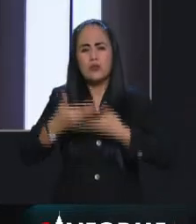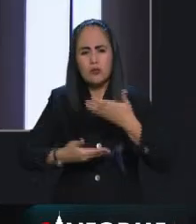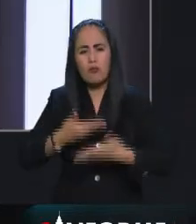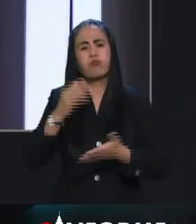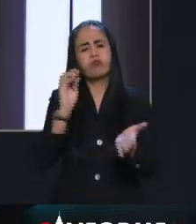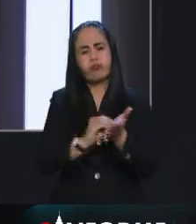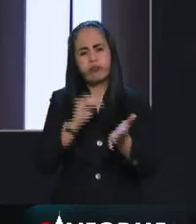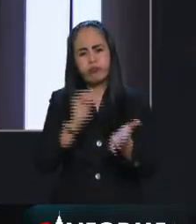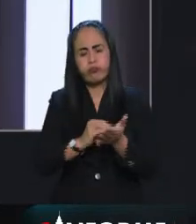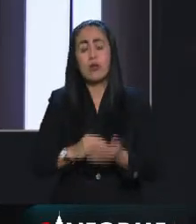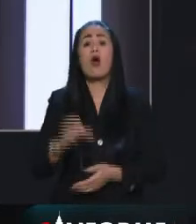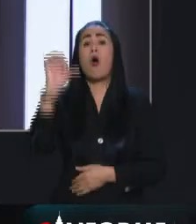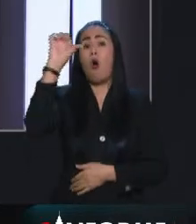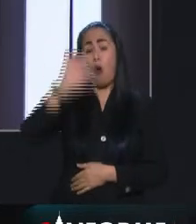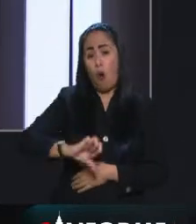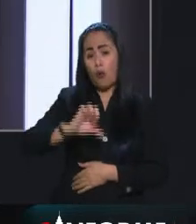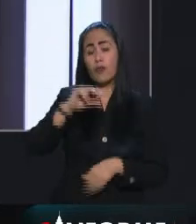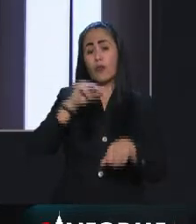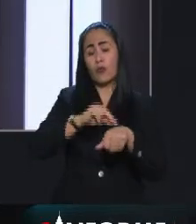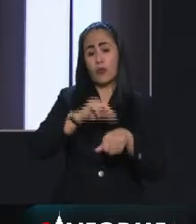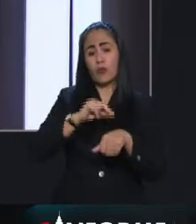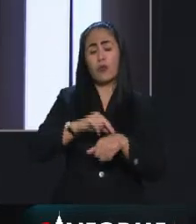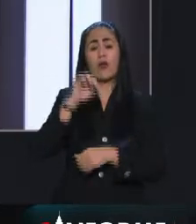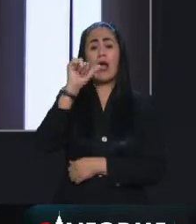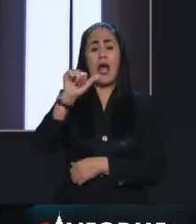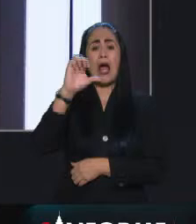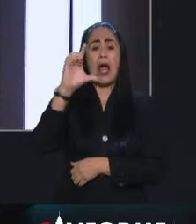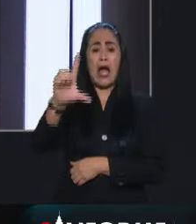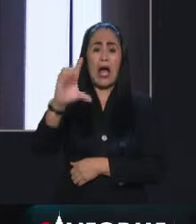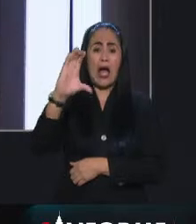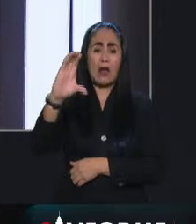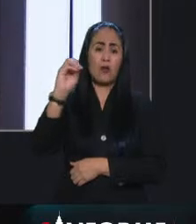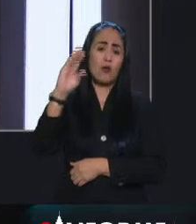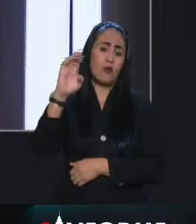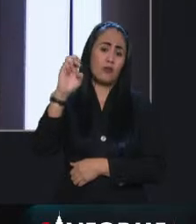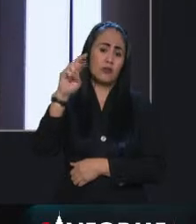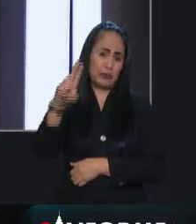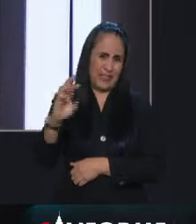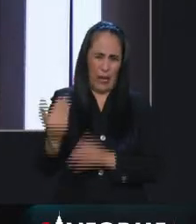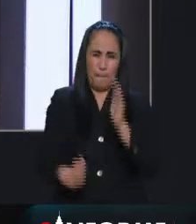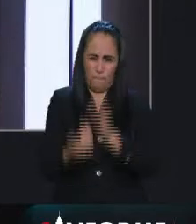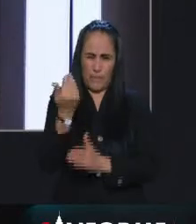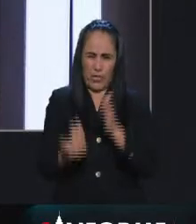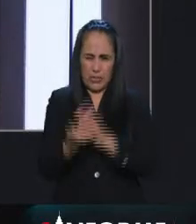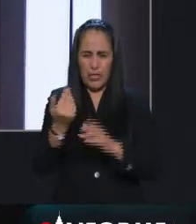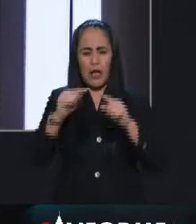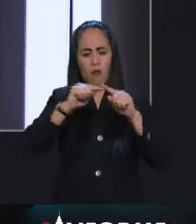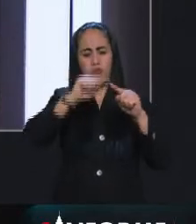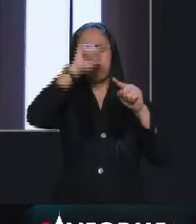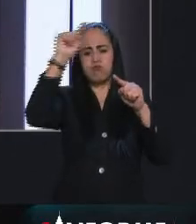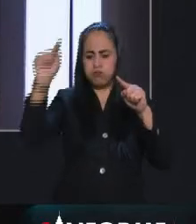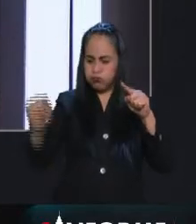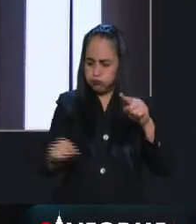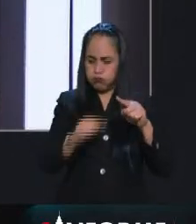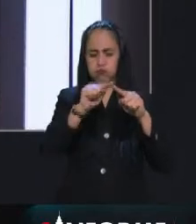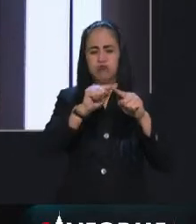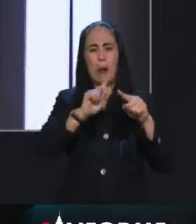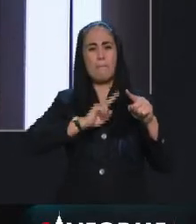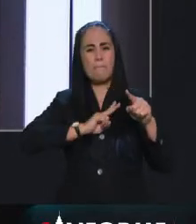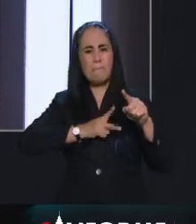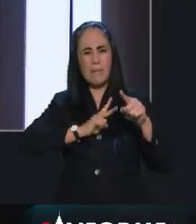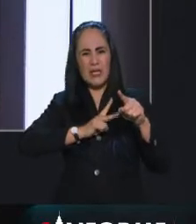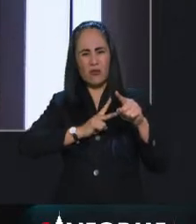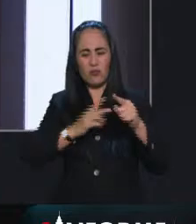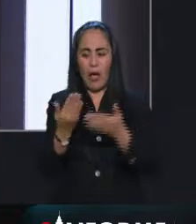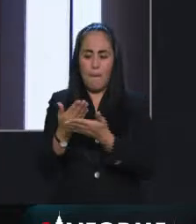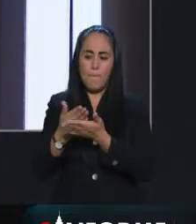Alcocer hizo una explicación que no habíamos visto anteriormente sobre el ciclo del virus en donde lo separa de las